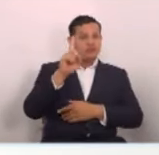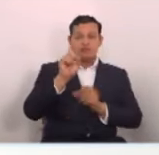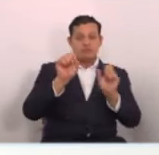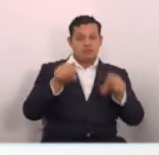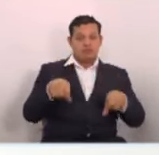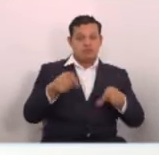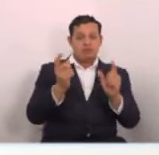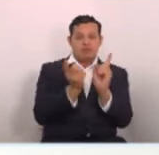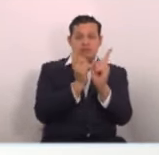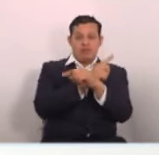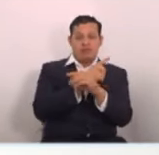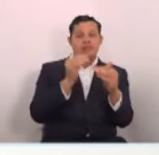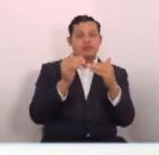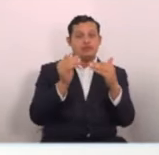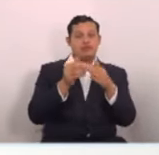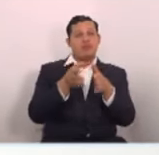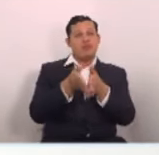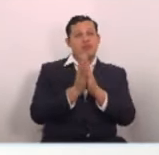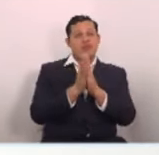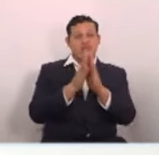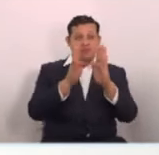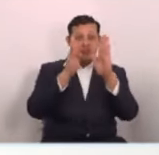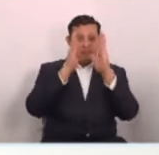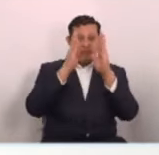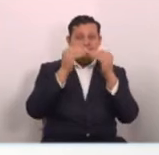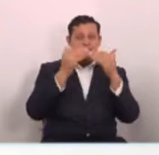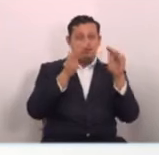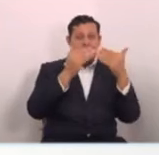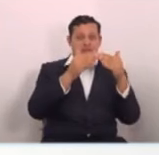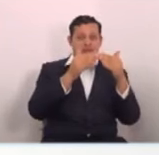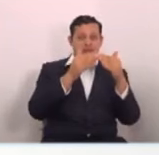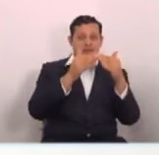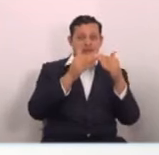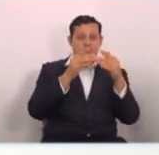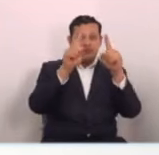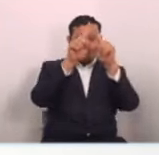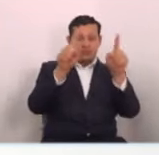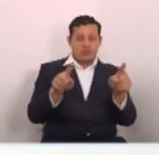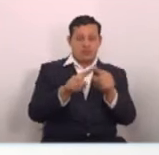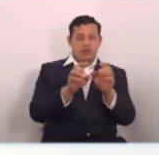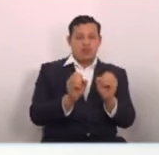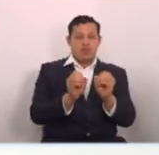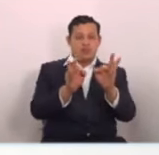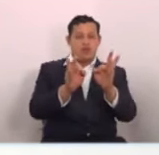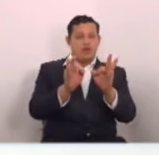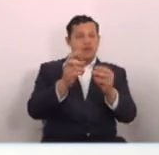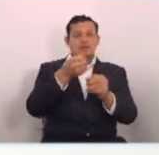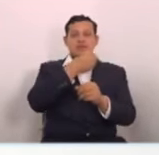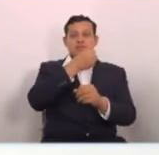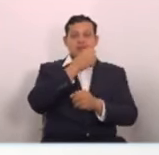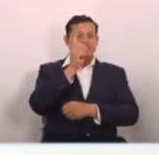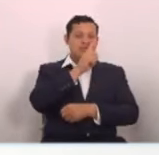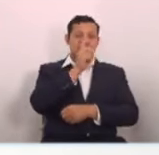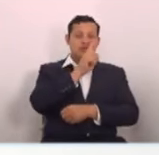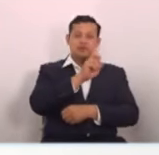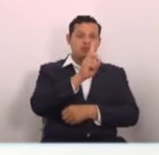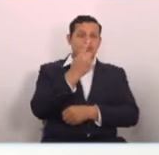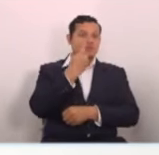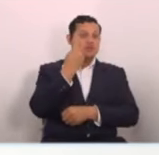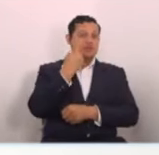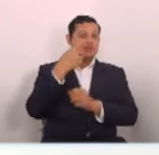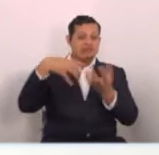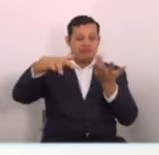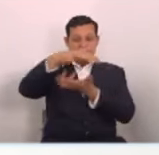se puede reemplazar. Además, les pido estar atentos de los diferentes canales oficiales para que no caigan en información falsa que solo busca